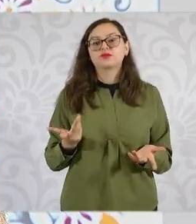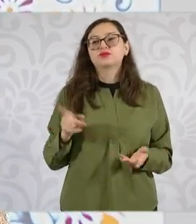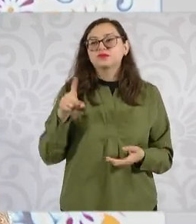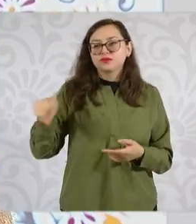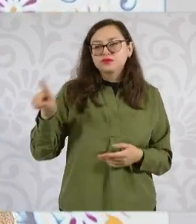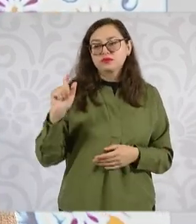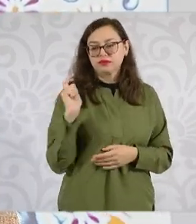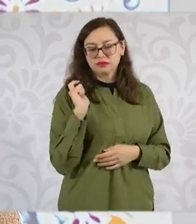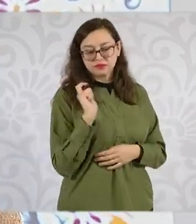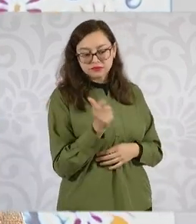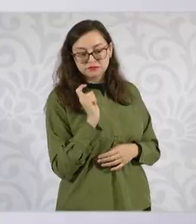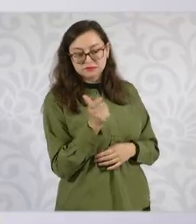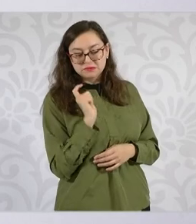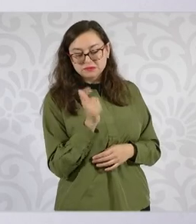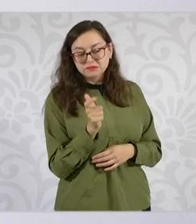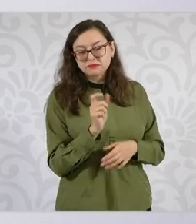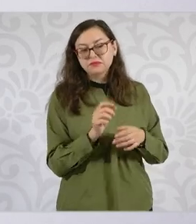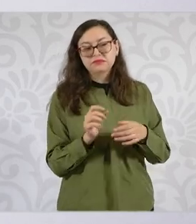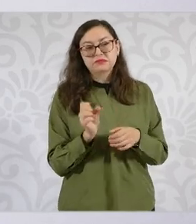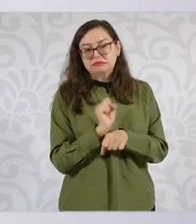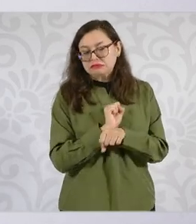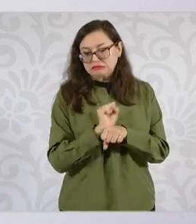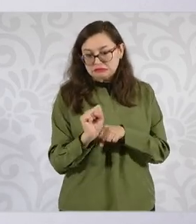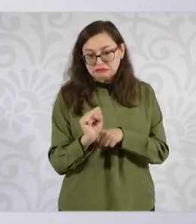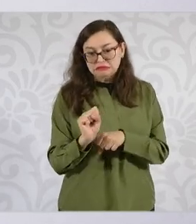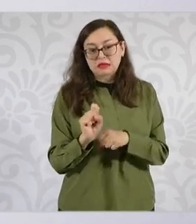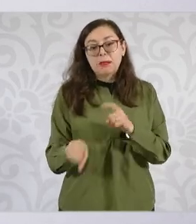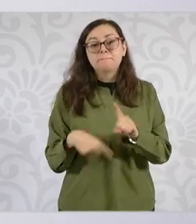quien recibe el producto.